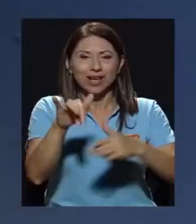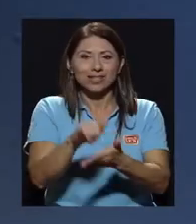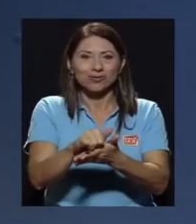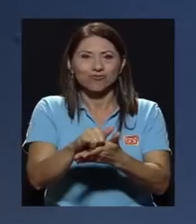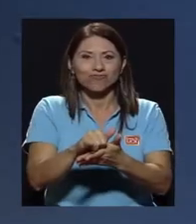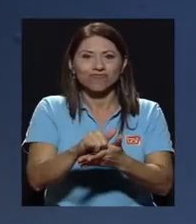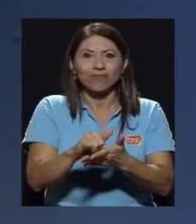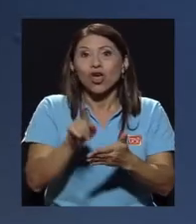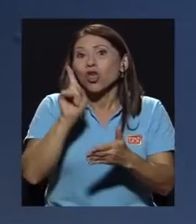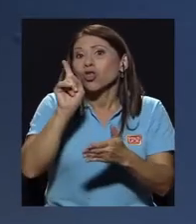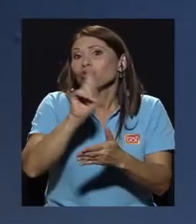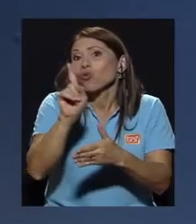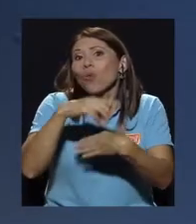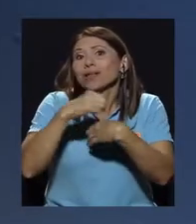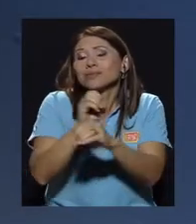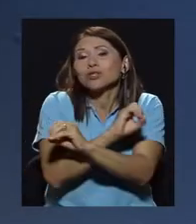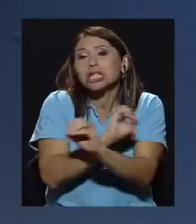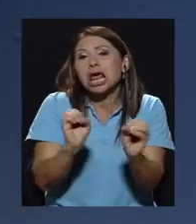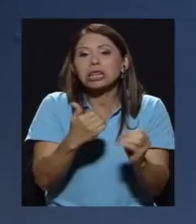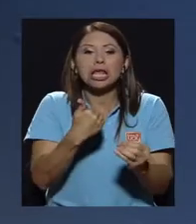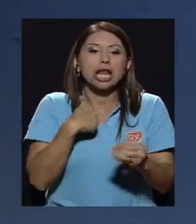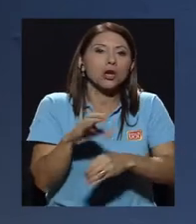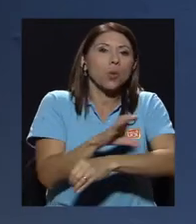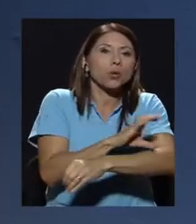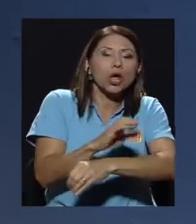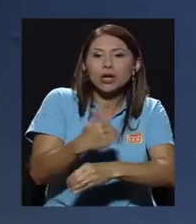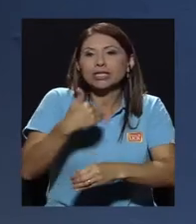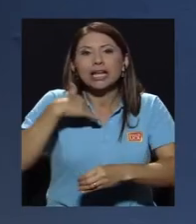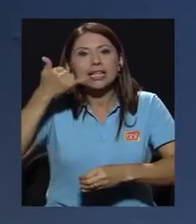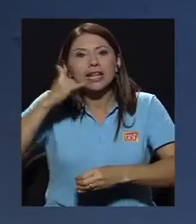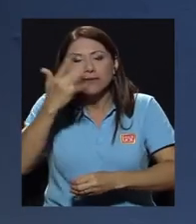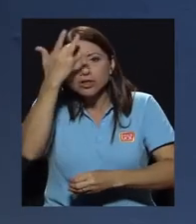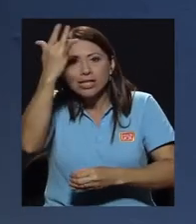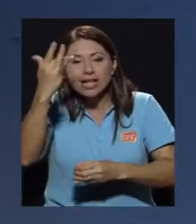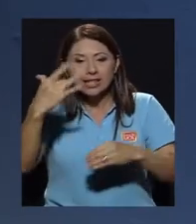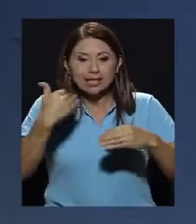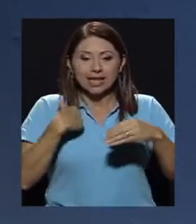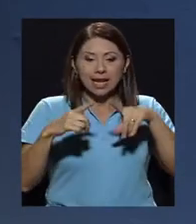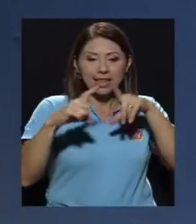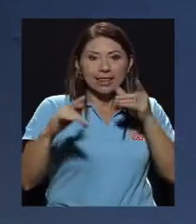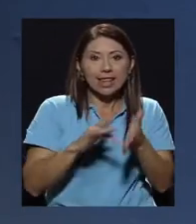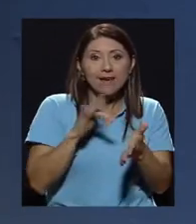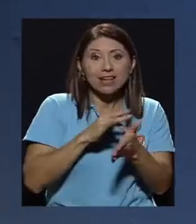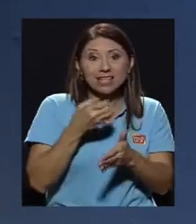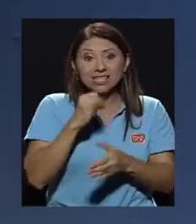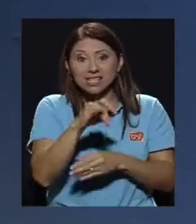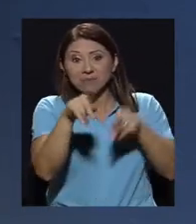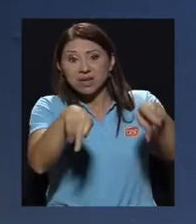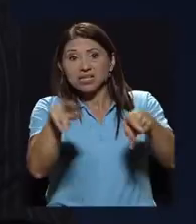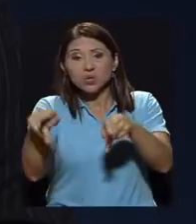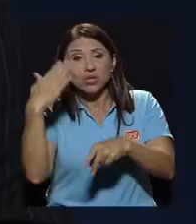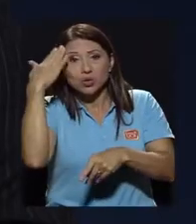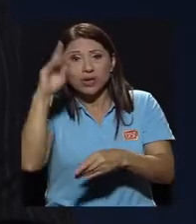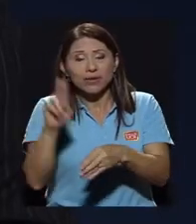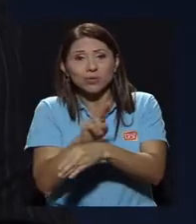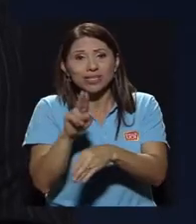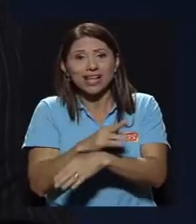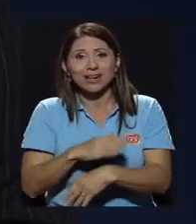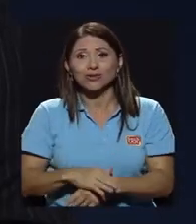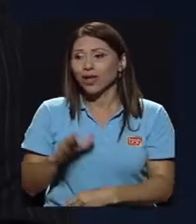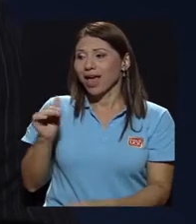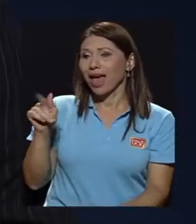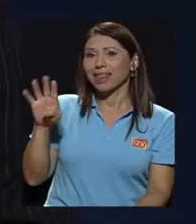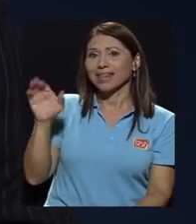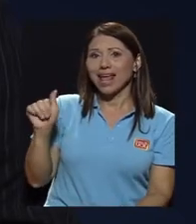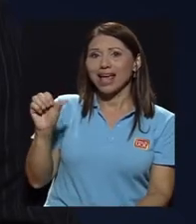hacemos con tener computadoras, teléfonos inteligentes o tablets, si los usuarios no saben utilizarlo. Andrea